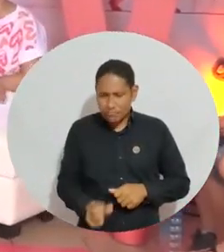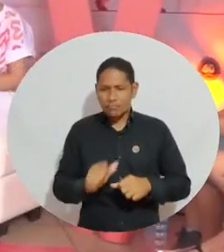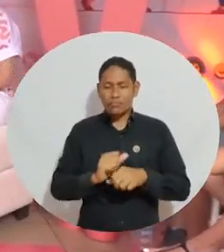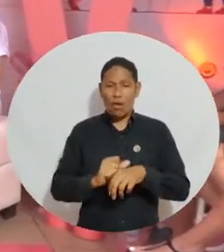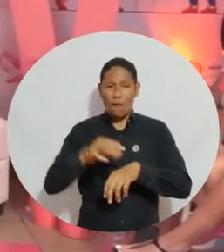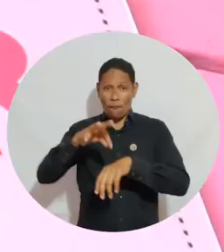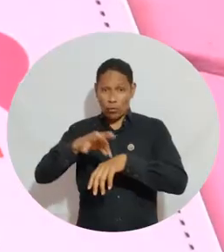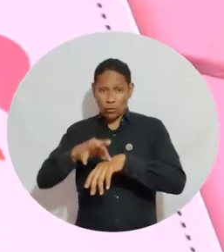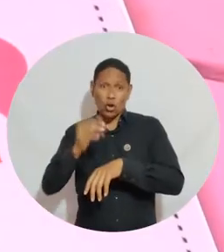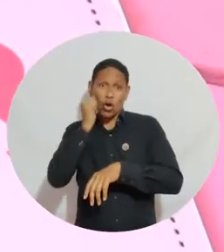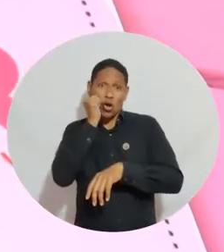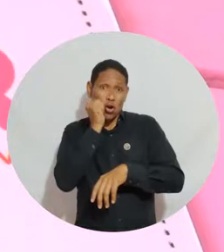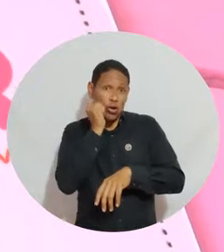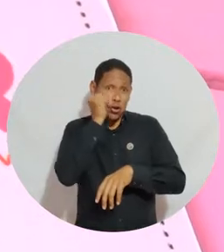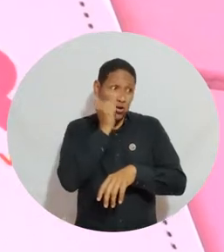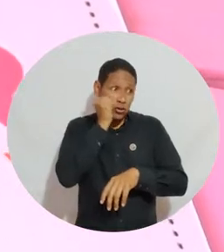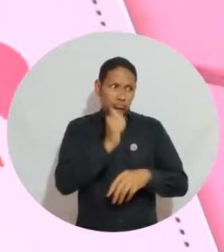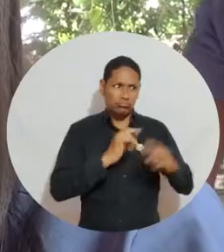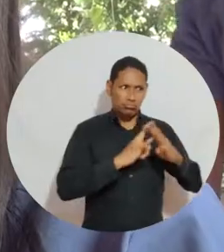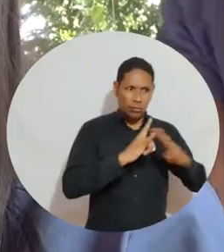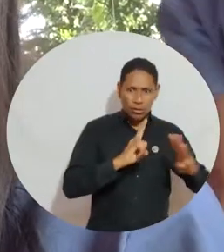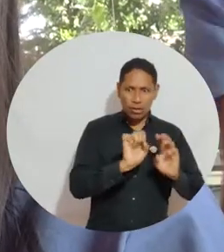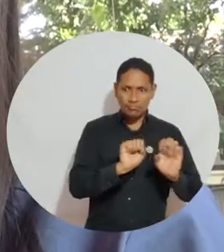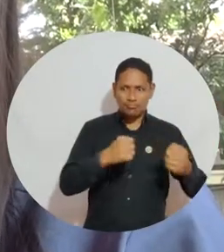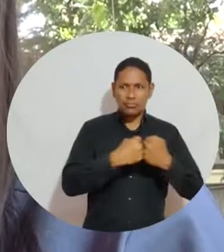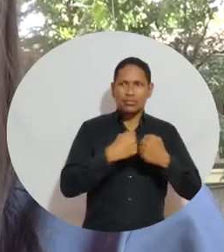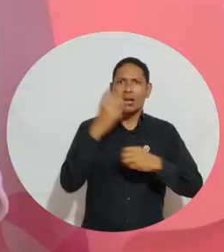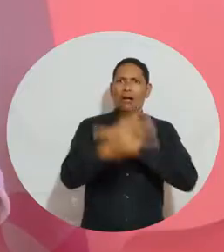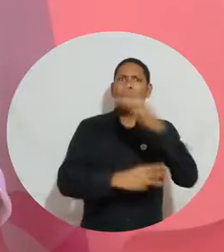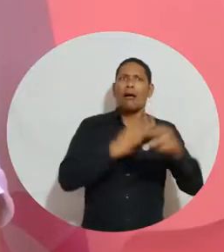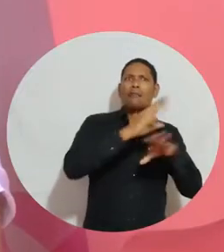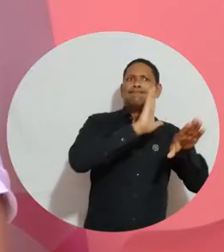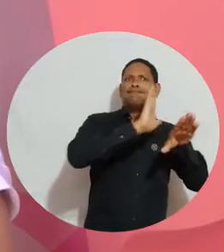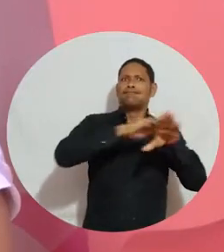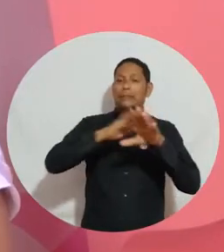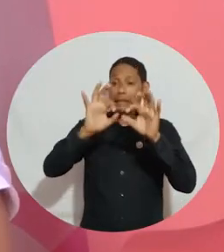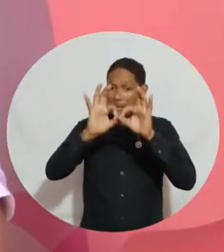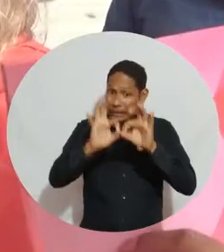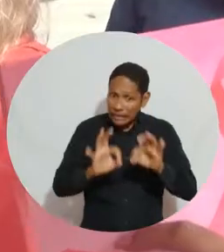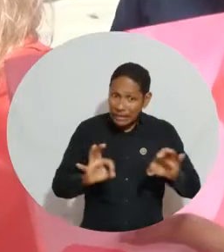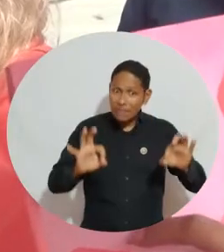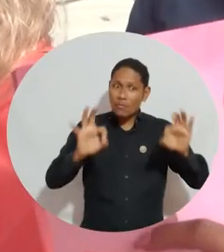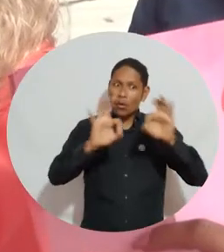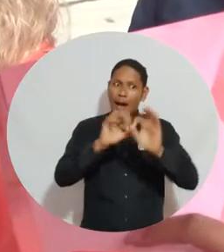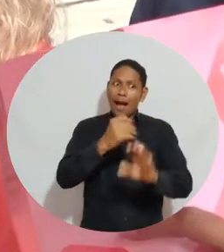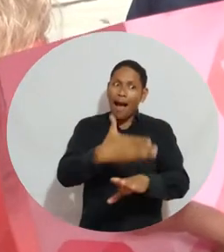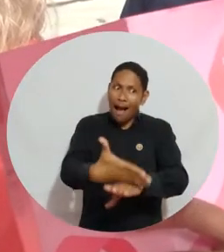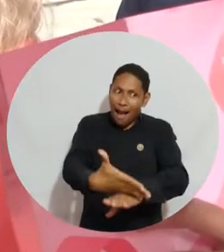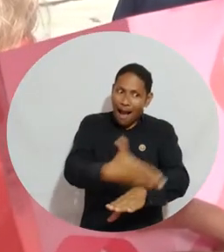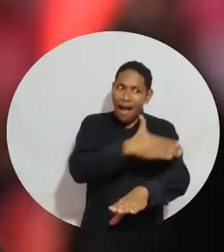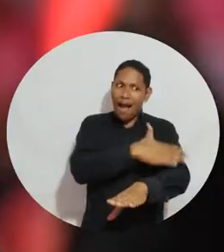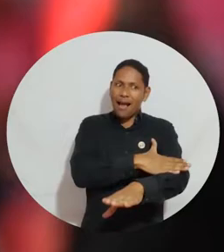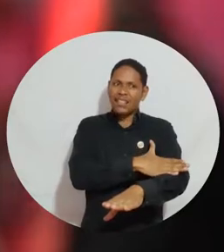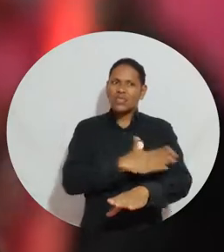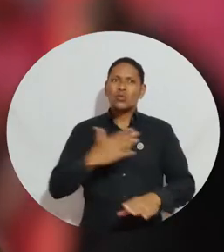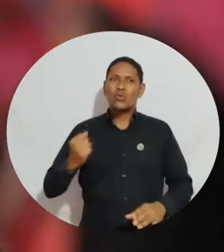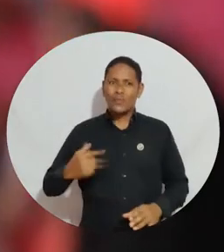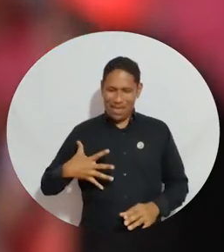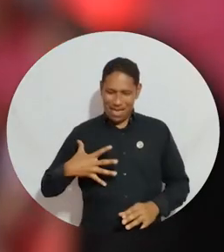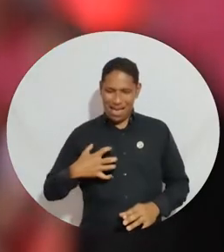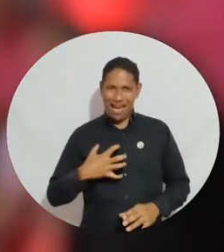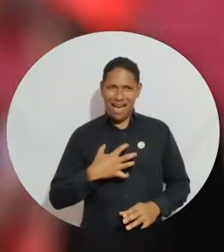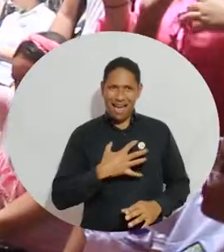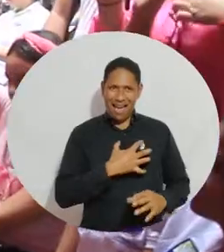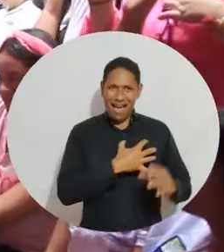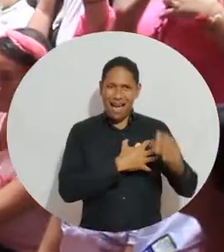Universidad del Magdalena y la Fundación Corazón Rosa le envían un mensaje al mundo sobre la importancia de detectar tempranamente el